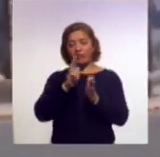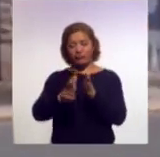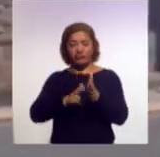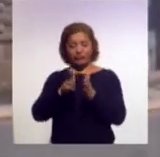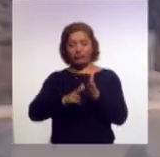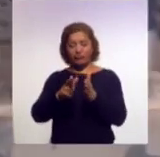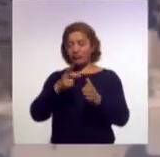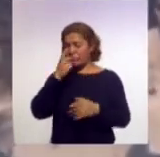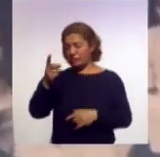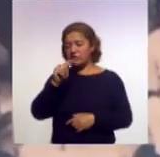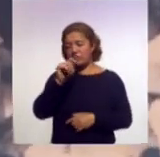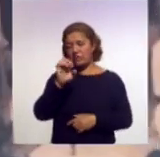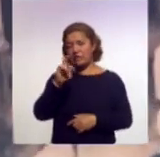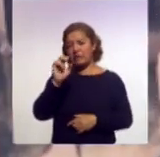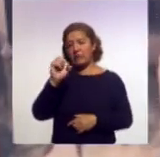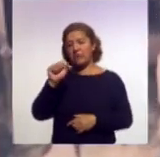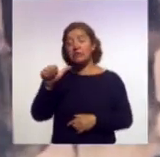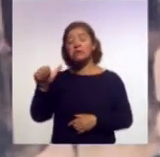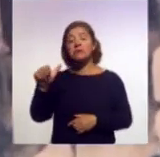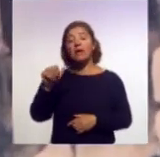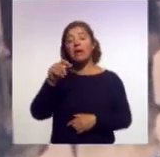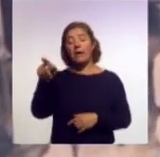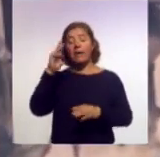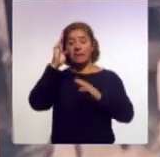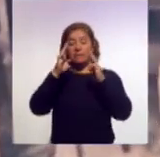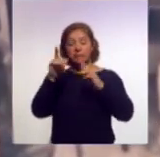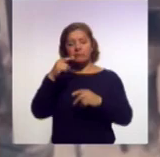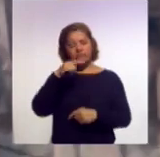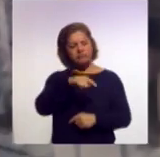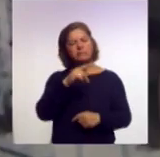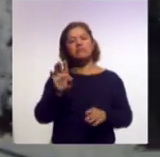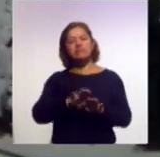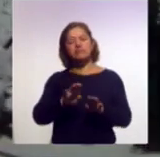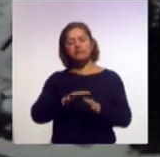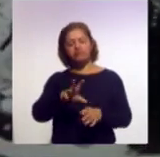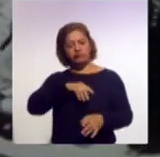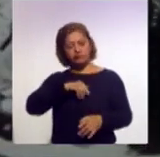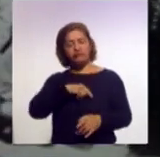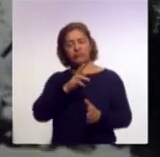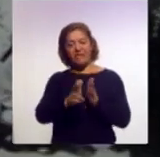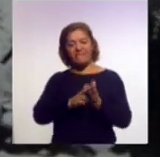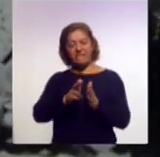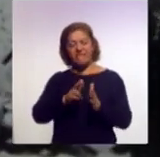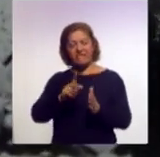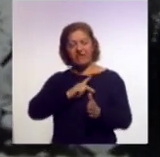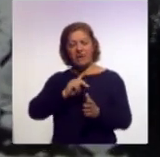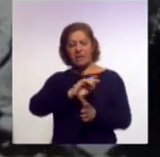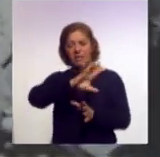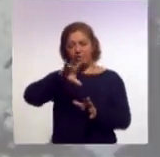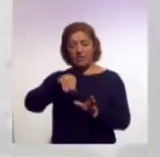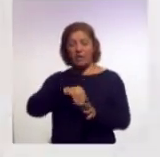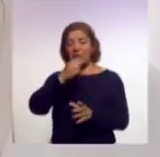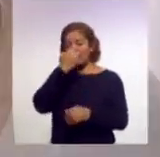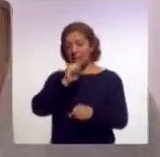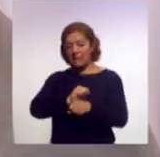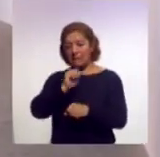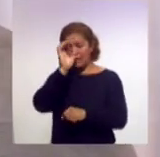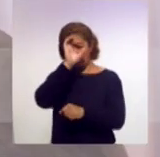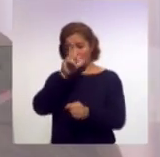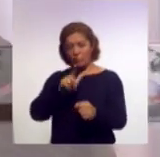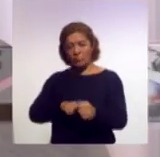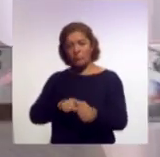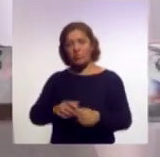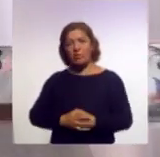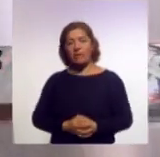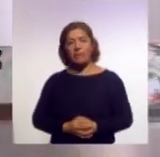Márquez Martínez directora del Centro Nacional para la Preservación del Patrimonio Cultural Ferrocarrilero de la Secretaría de Cultura El Museo